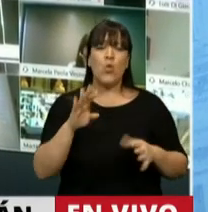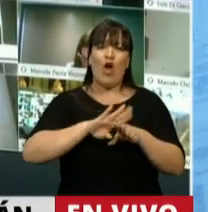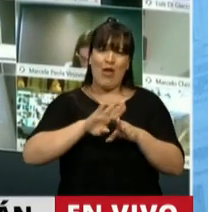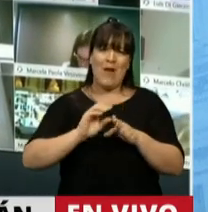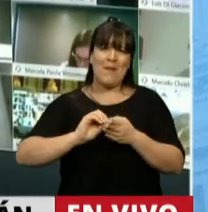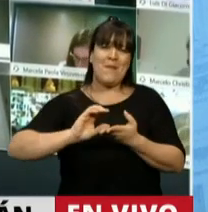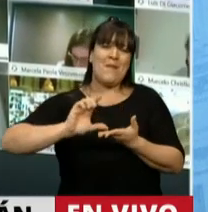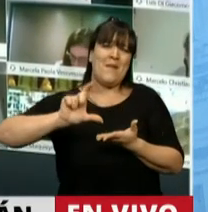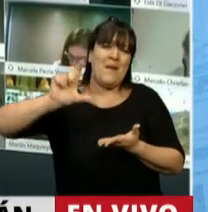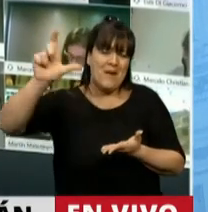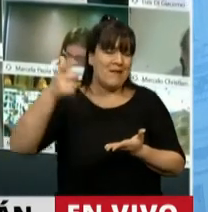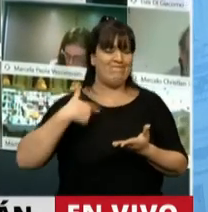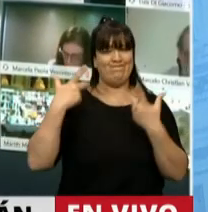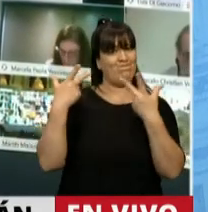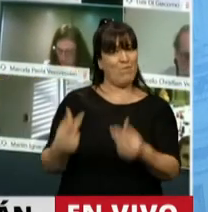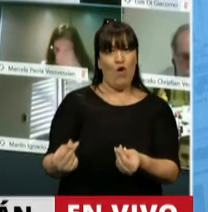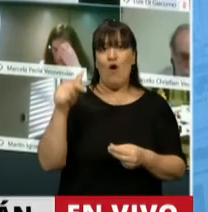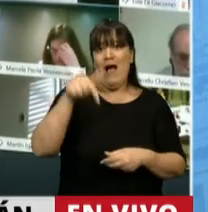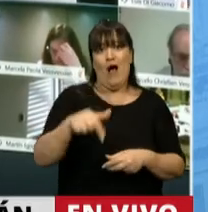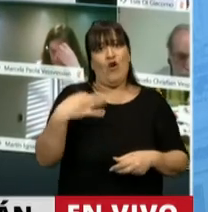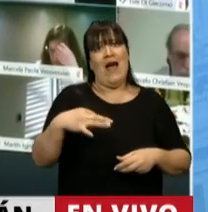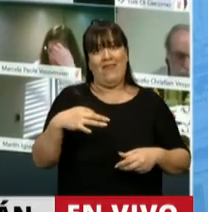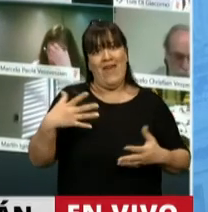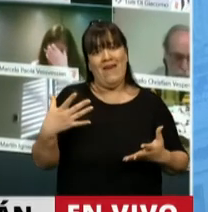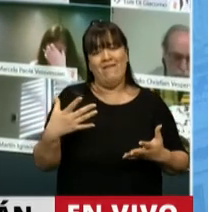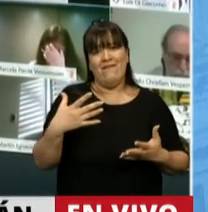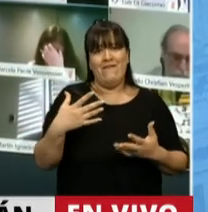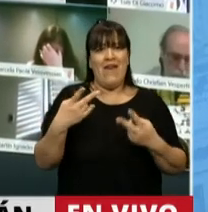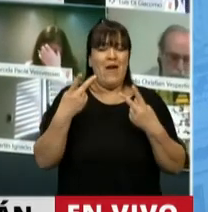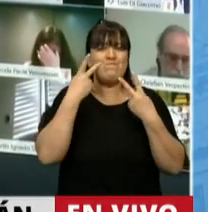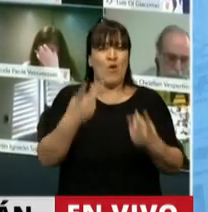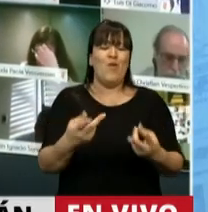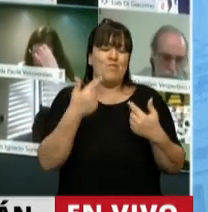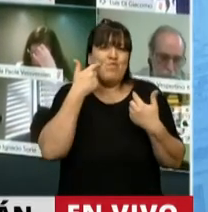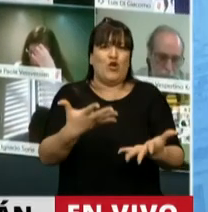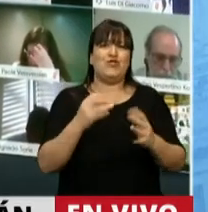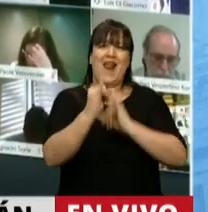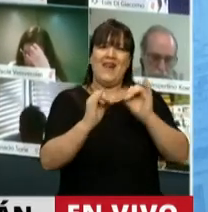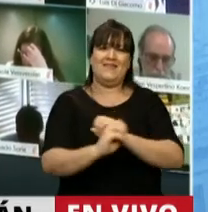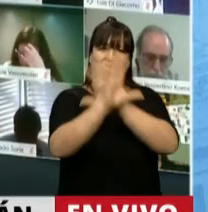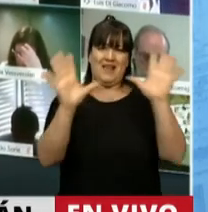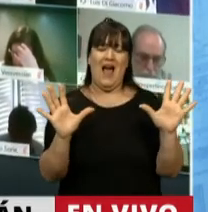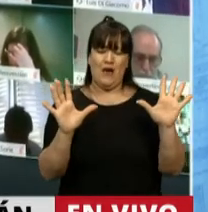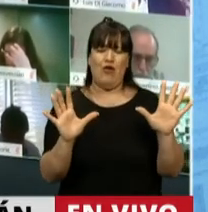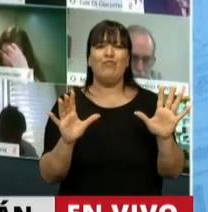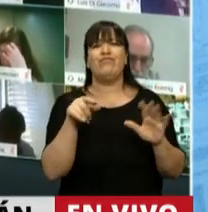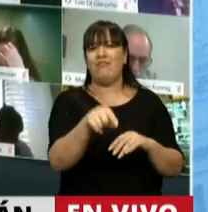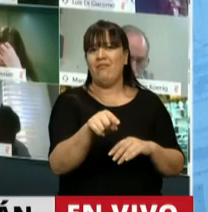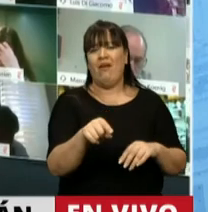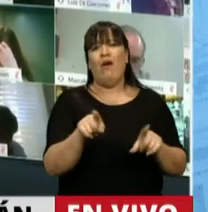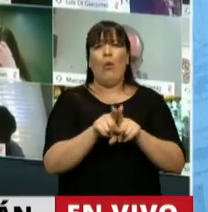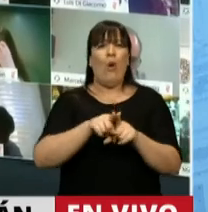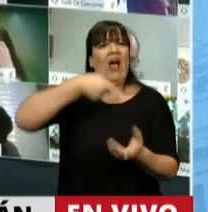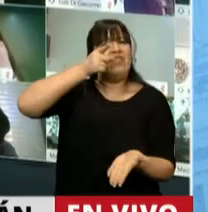parece que eso es inadmisible cuando tenemos que recuperar la credibilidad del peso y tampoco se puede favorecer este tipo de medidas